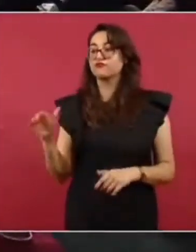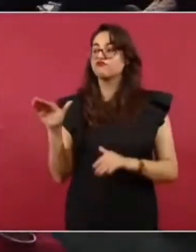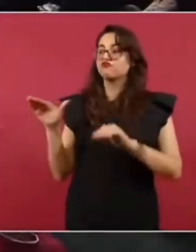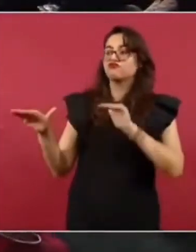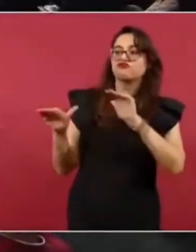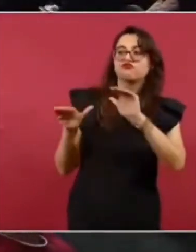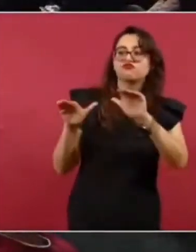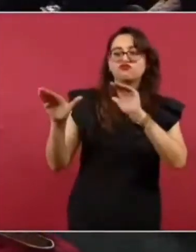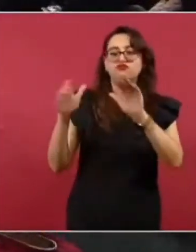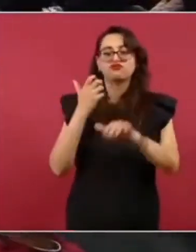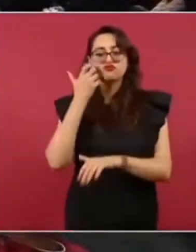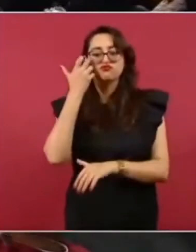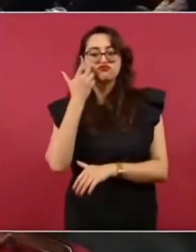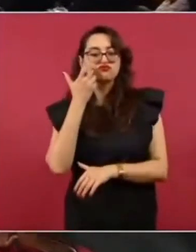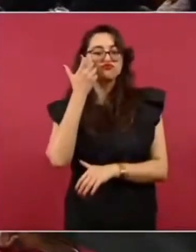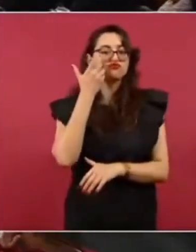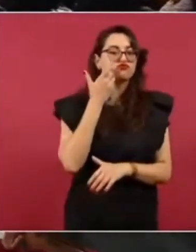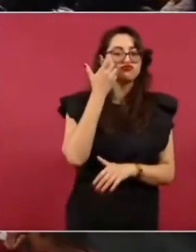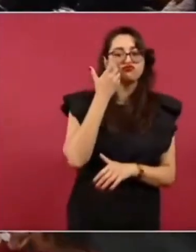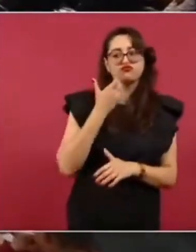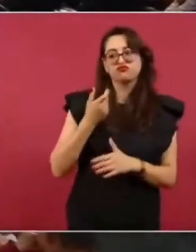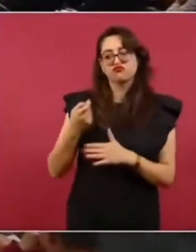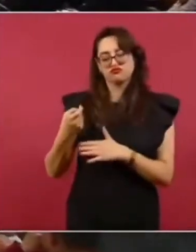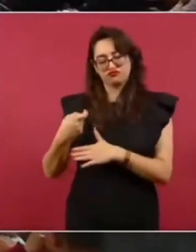financieras y si se puede